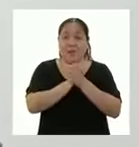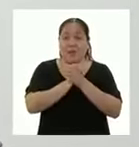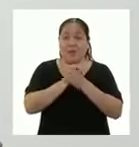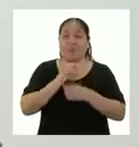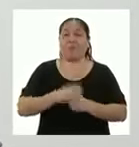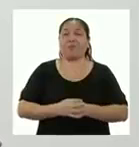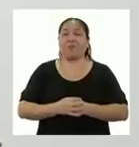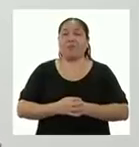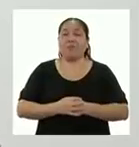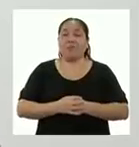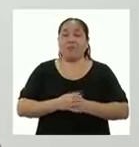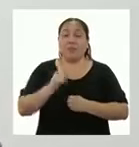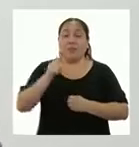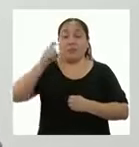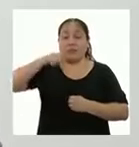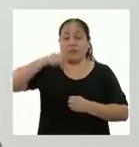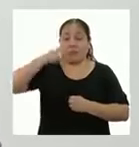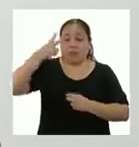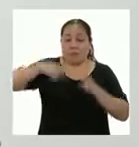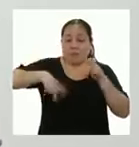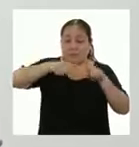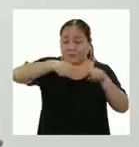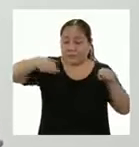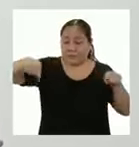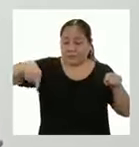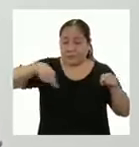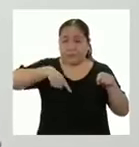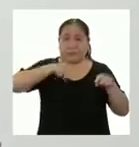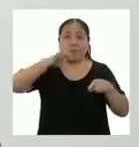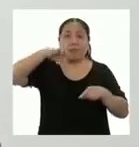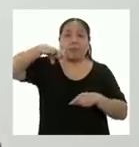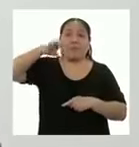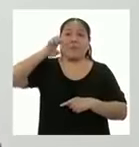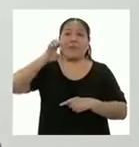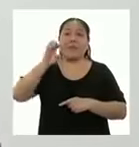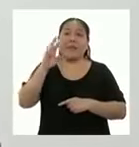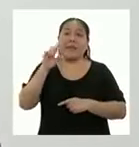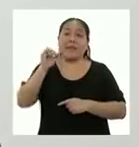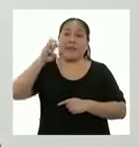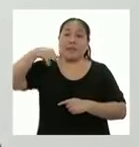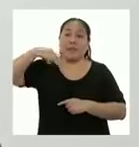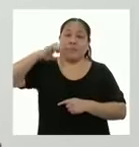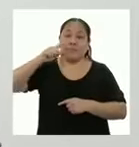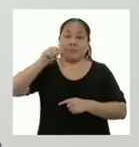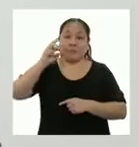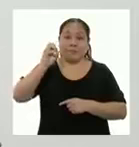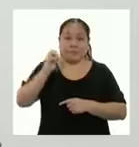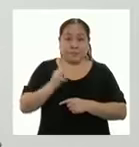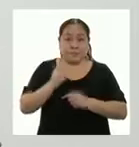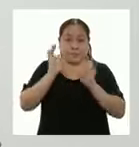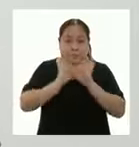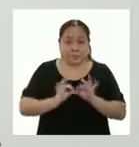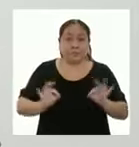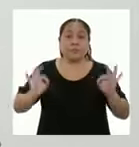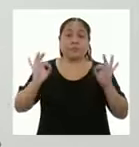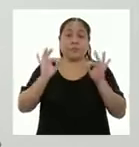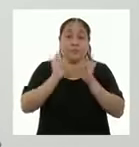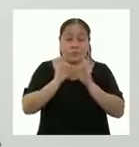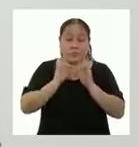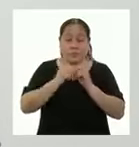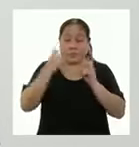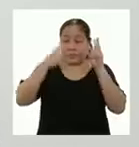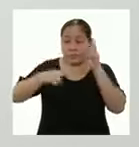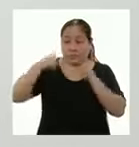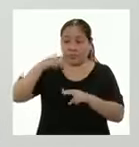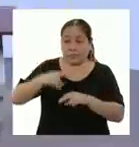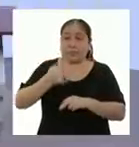necesitamos hacer es calcular el perímetro de su nuevo terreno. Es importante comprender la situación y evaluar los datos que